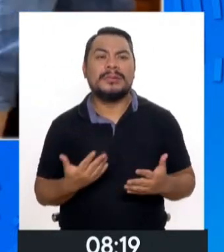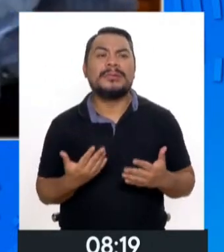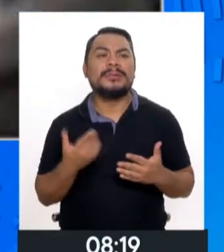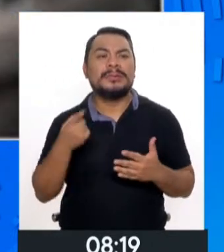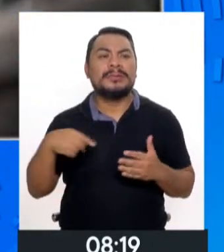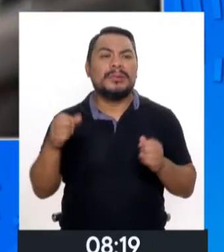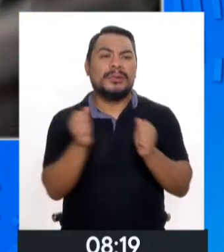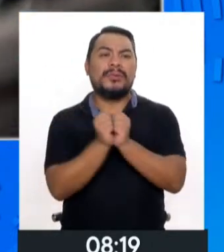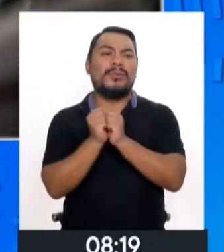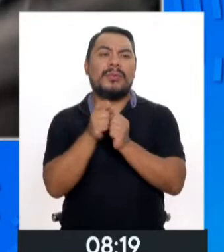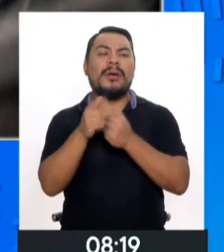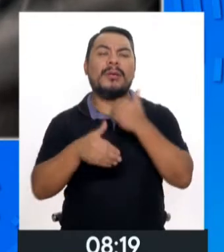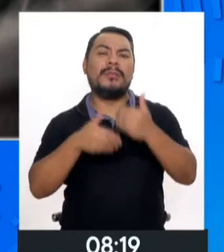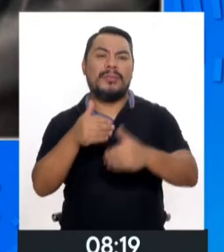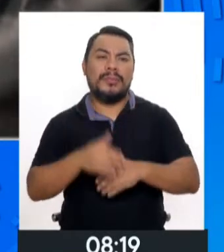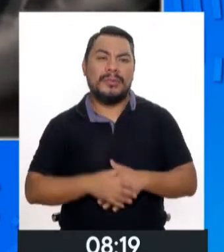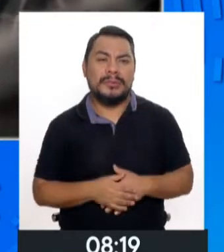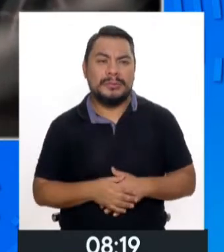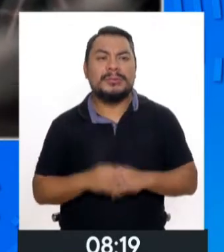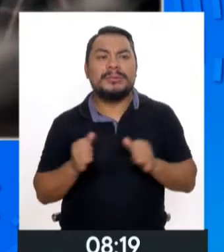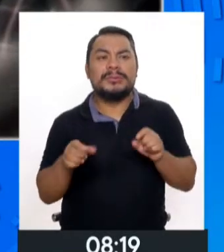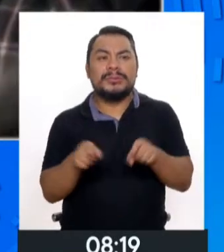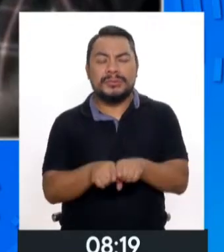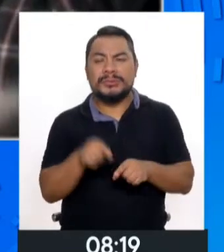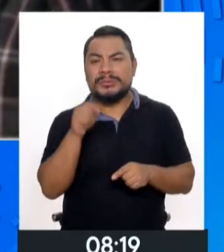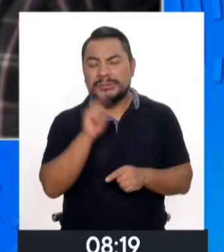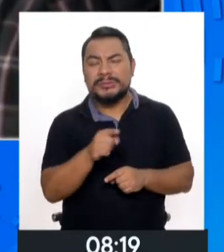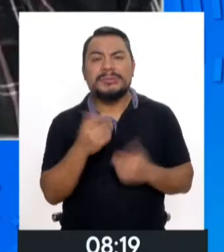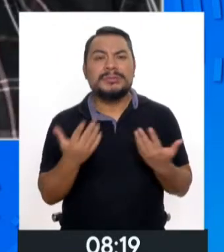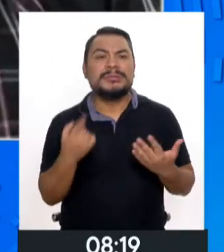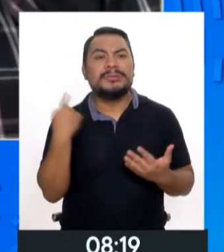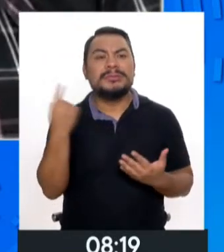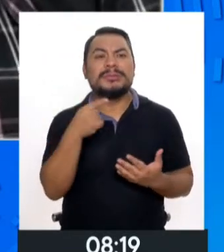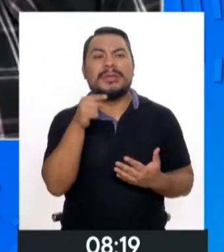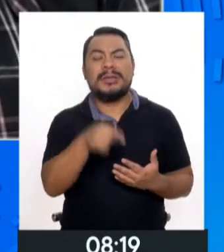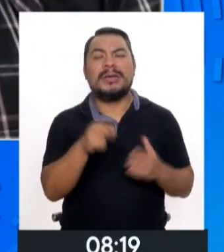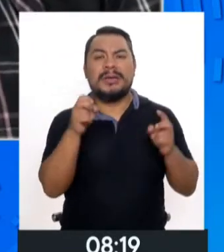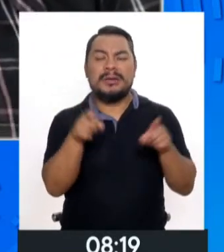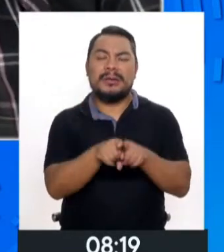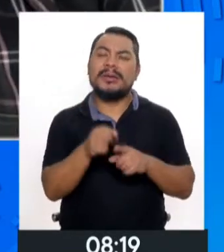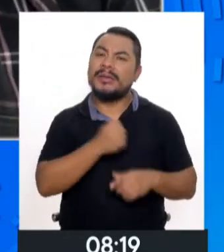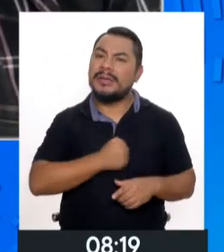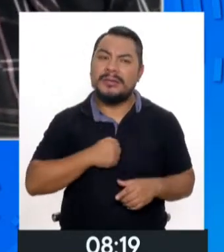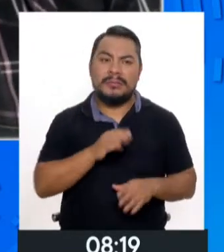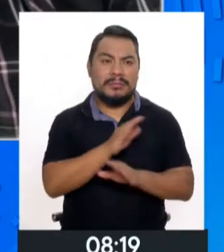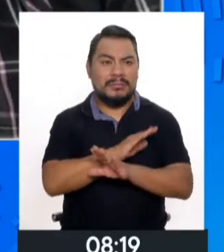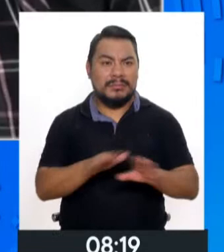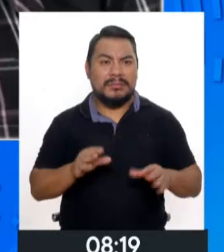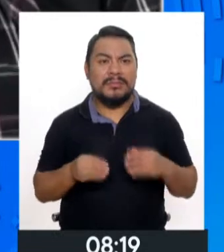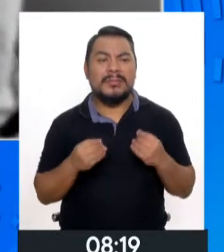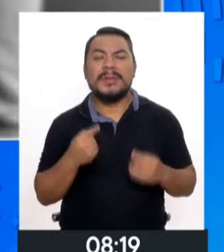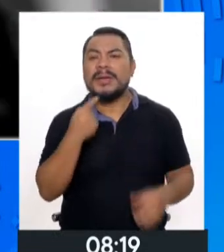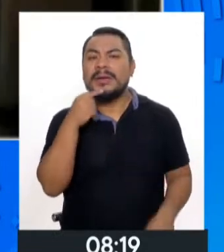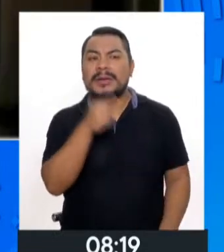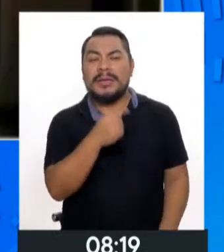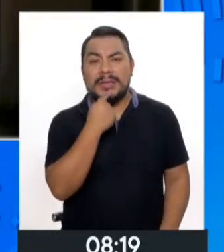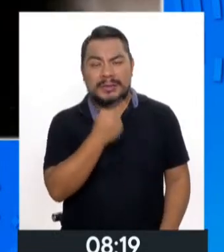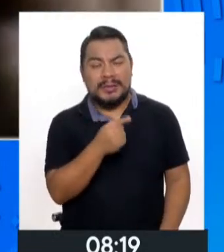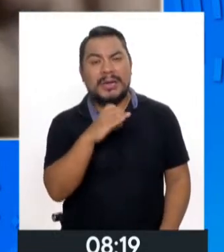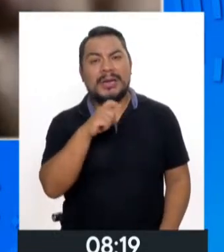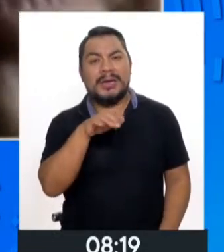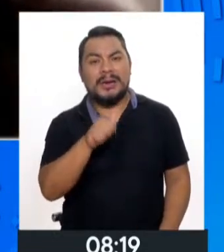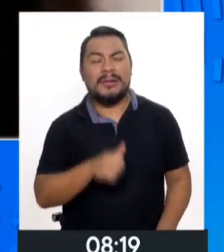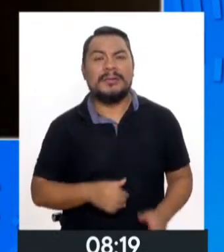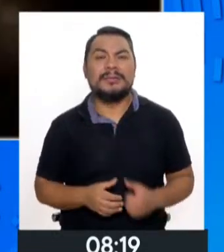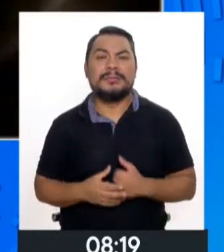acompañar ese proceso y justamente evitar que ocurran estos casos lamentables como el que ha señalado, Carla.